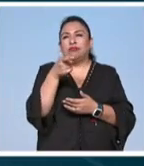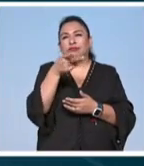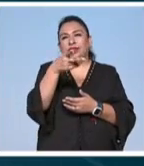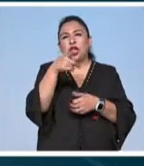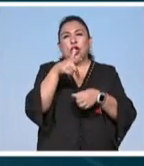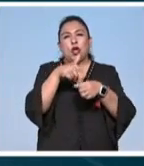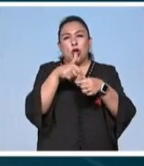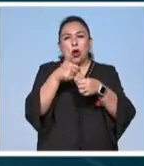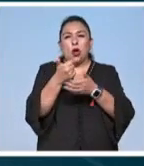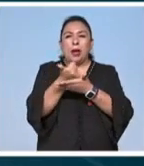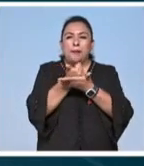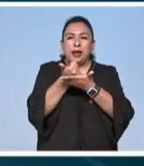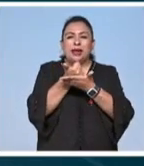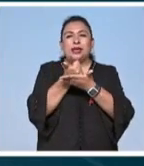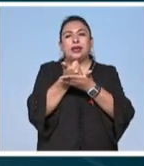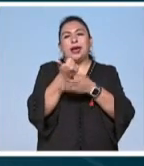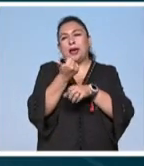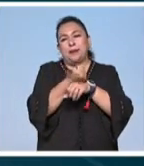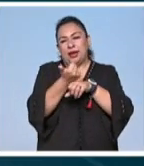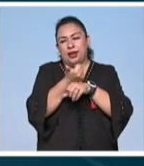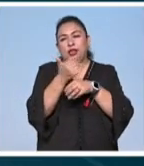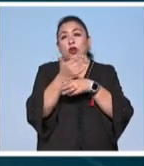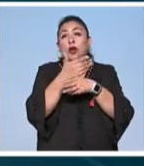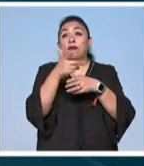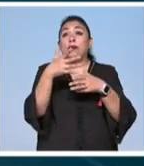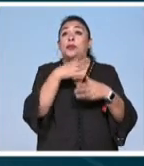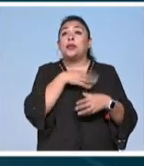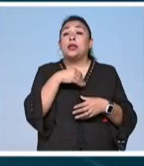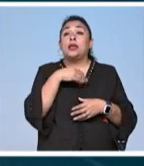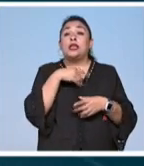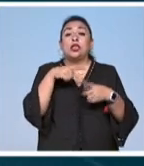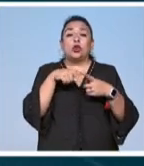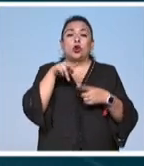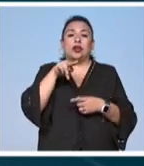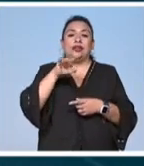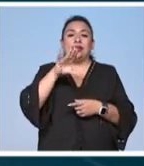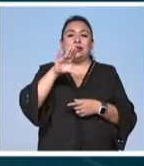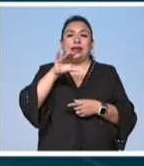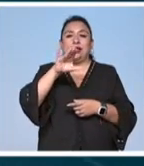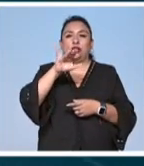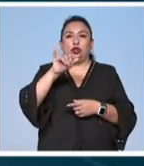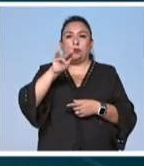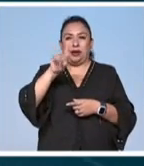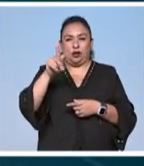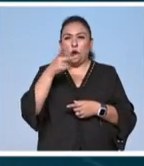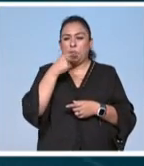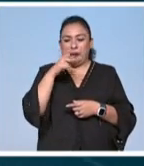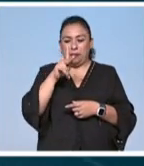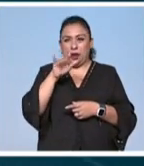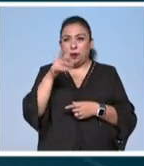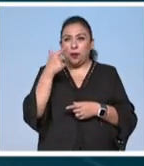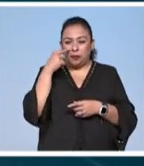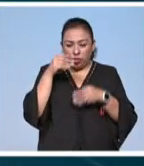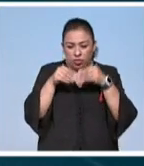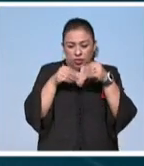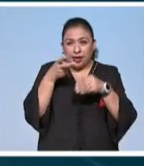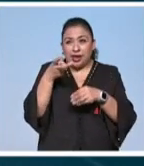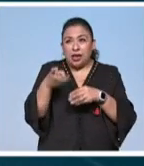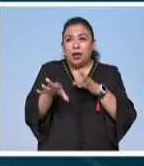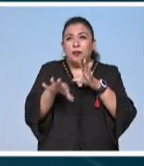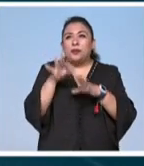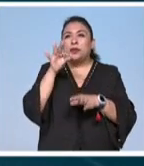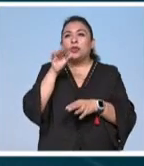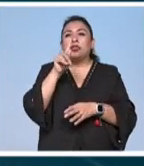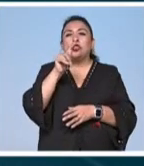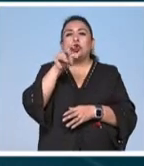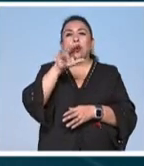por los tonos amarillos y cafés hijo del maestro artesano nicasio pajarito pablo elabora piezas con este elemento que se extrae de